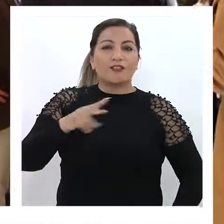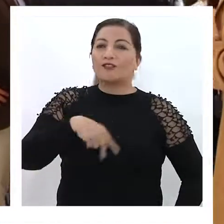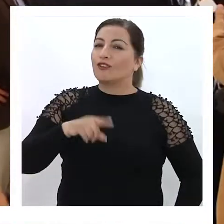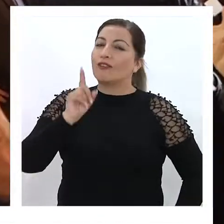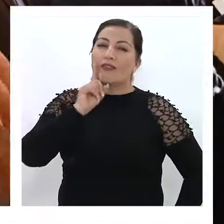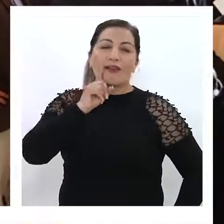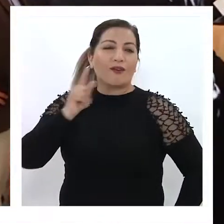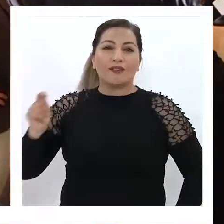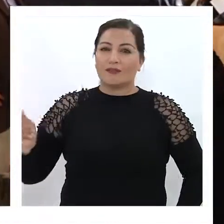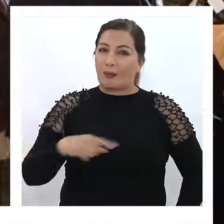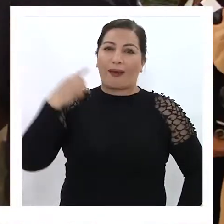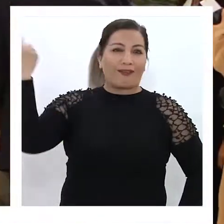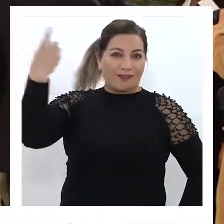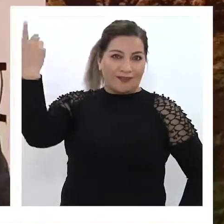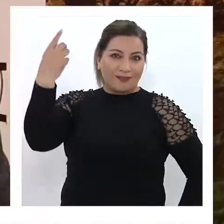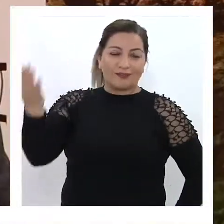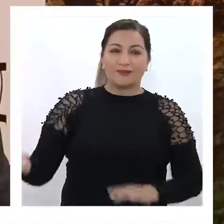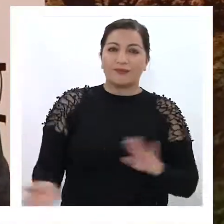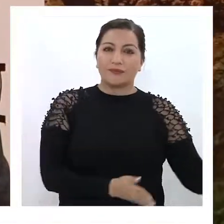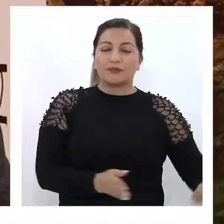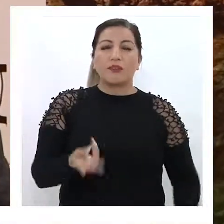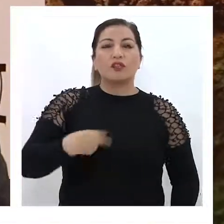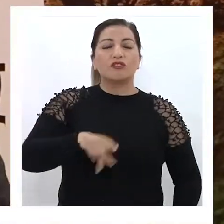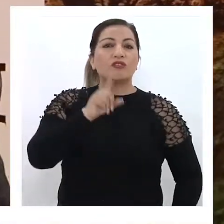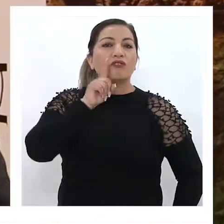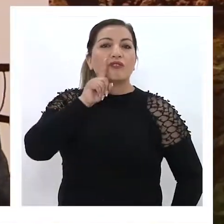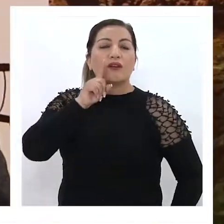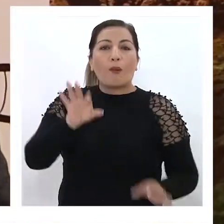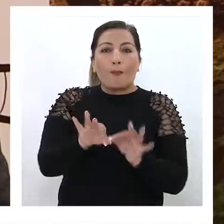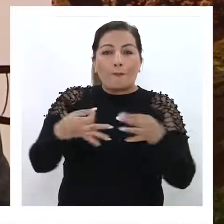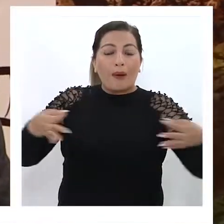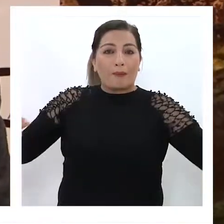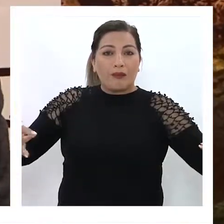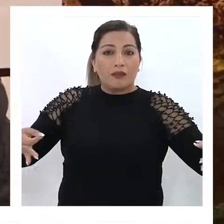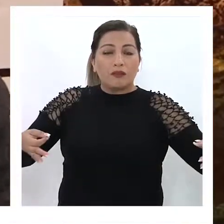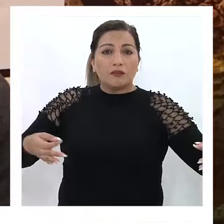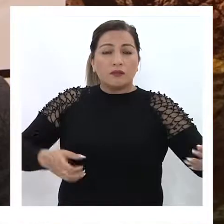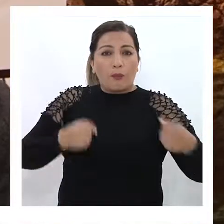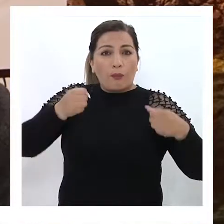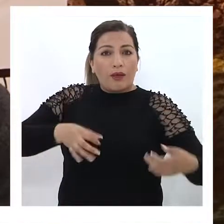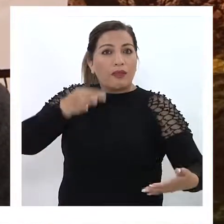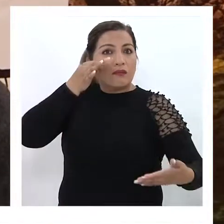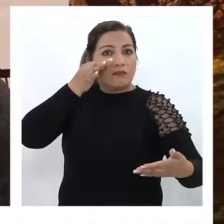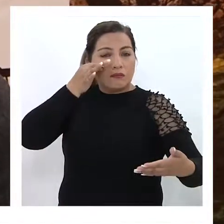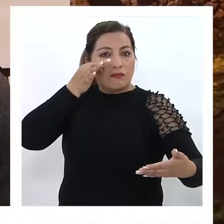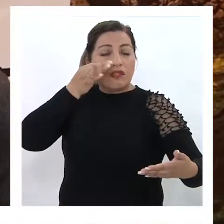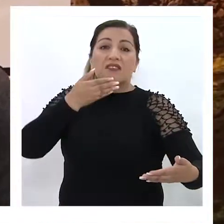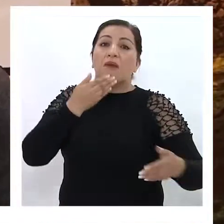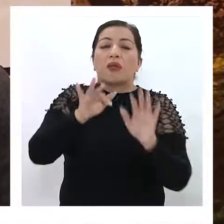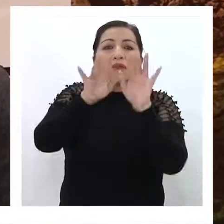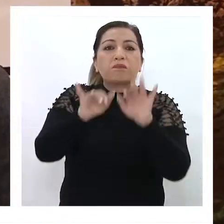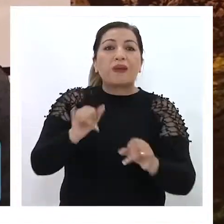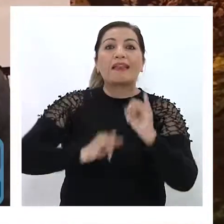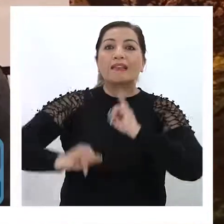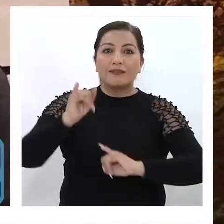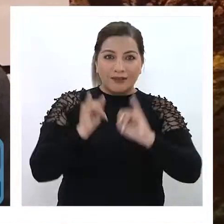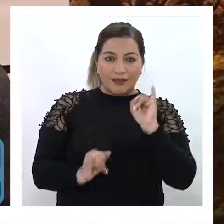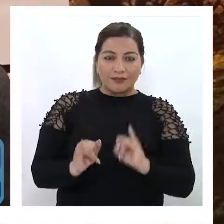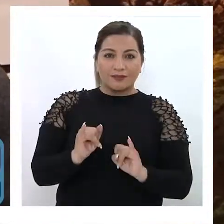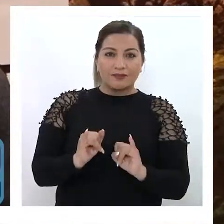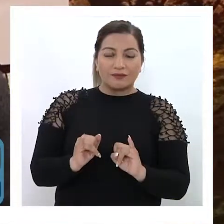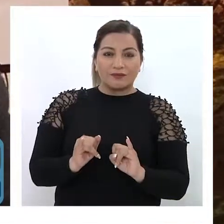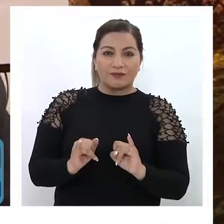tenemos acá en Tarapacá en general. Si tenemos este tipo de guía, que además se puede ver a través de medios digitales, a través de internet,